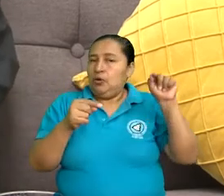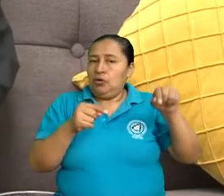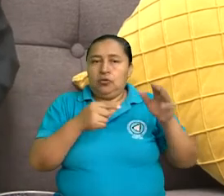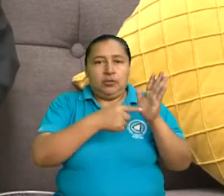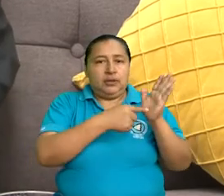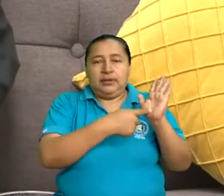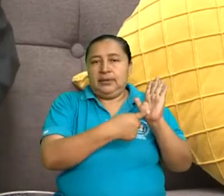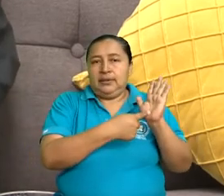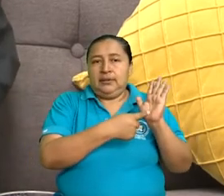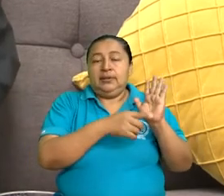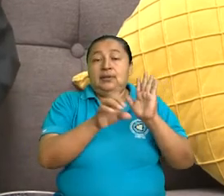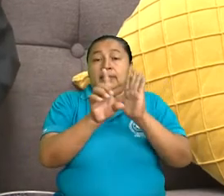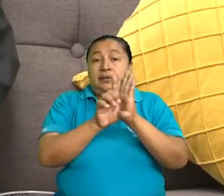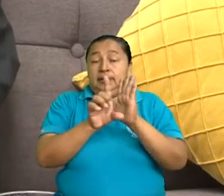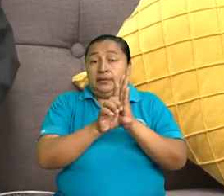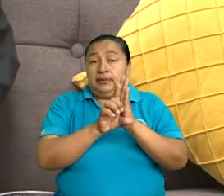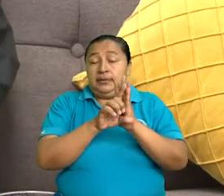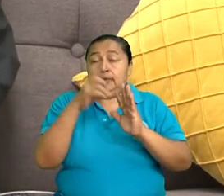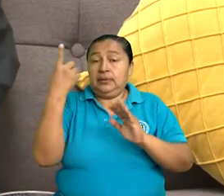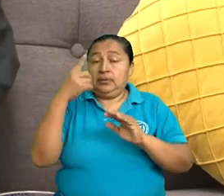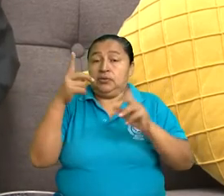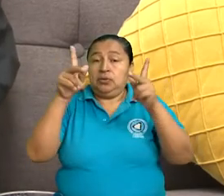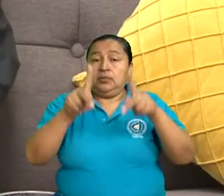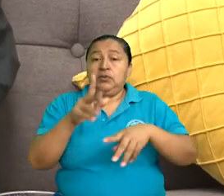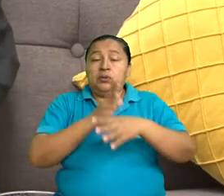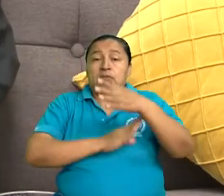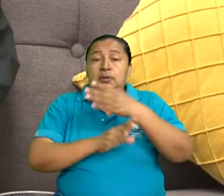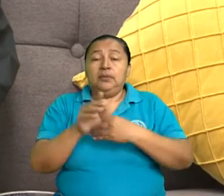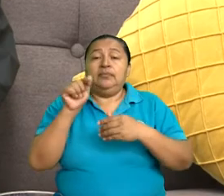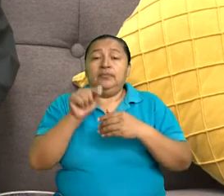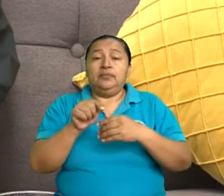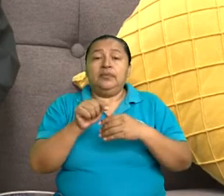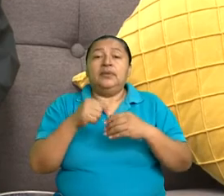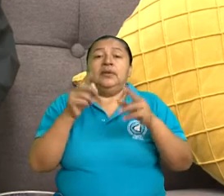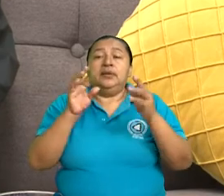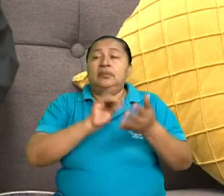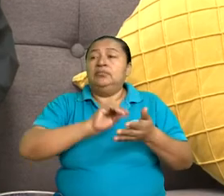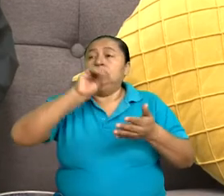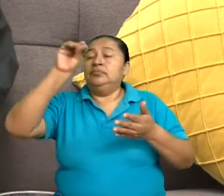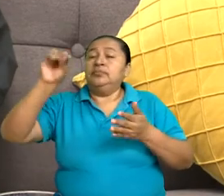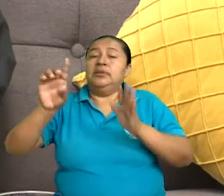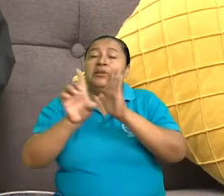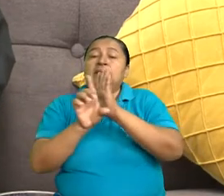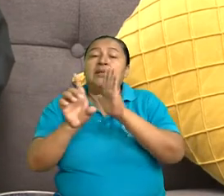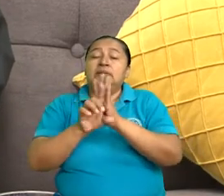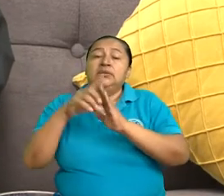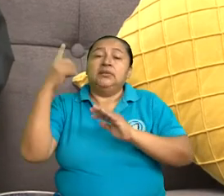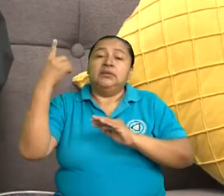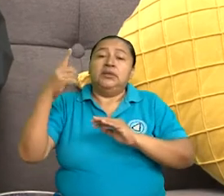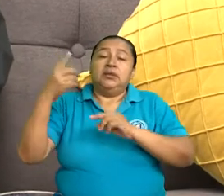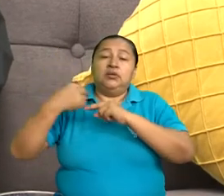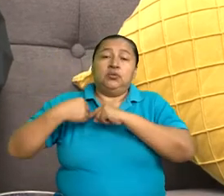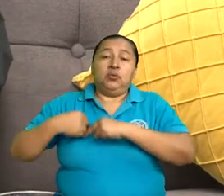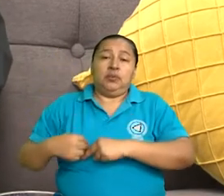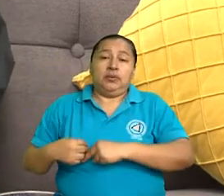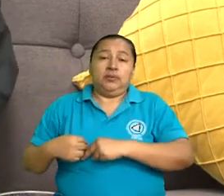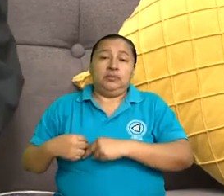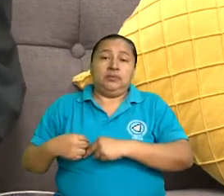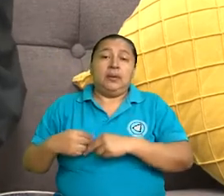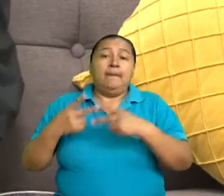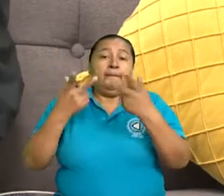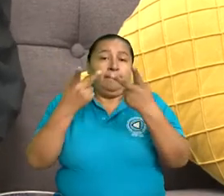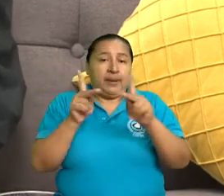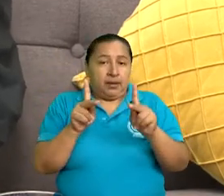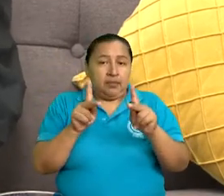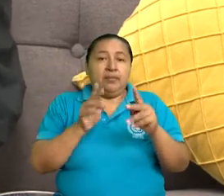digesto. La ley de derechos de las personas con discapacidad estará en la ley del digesto de derechos humanos, pero